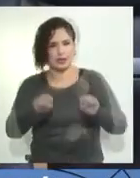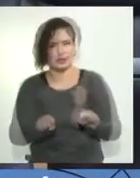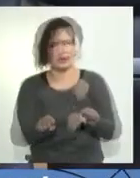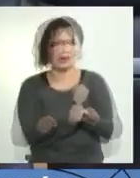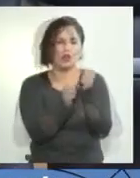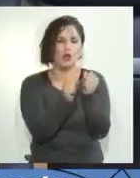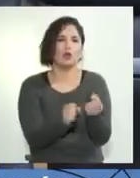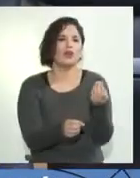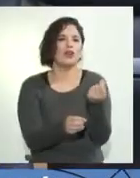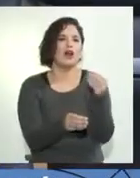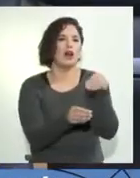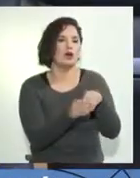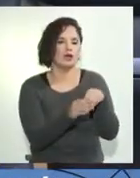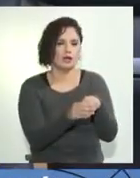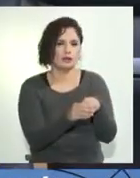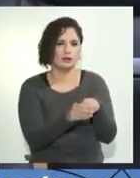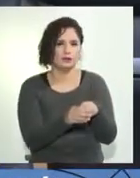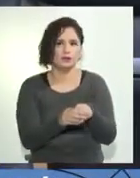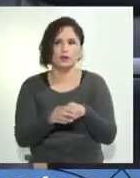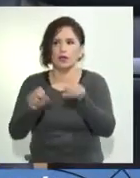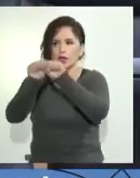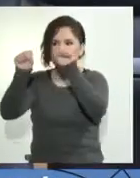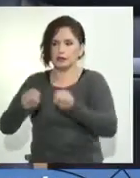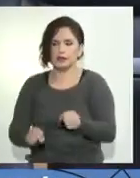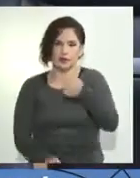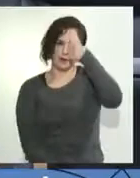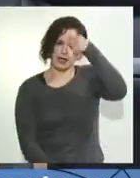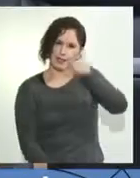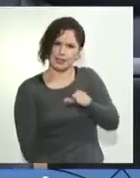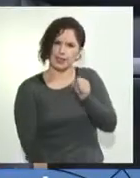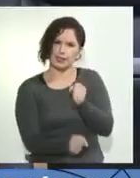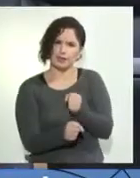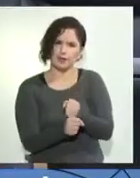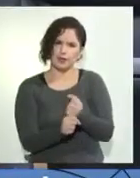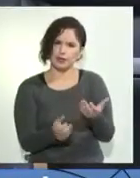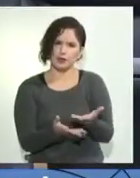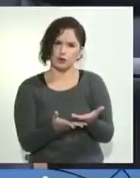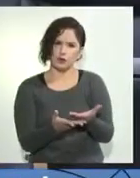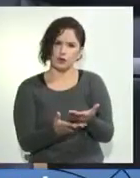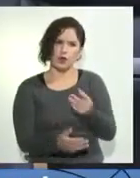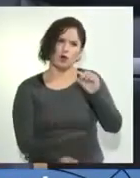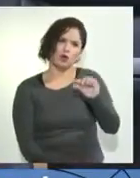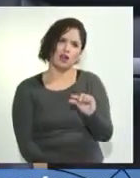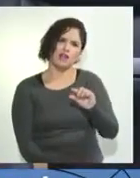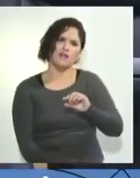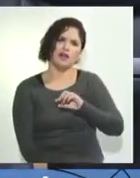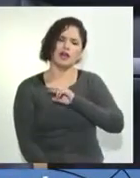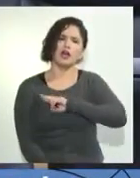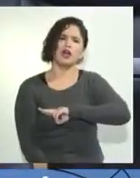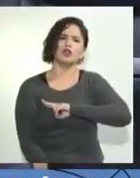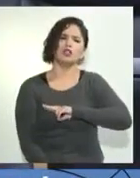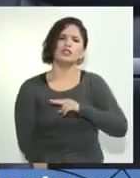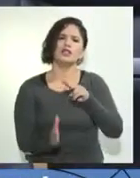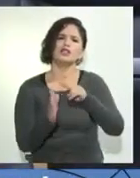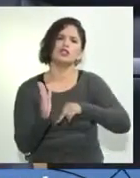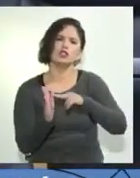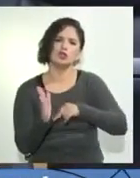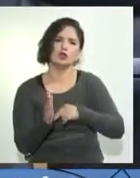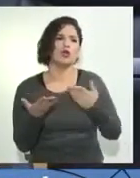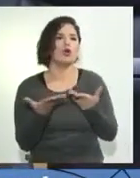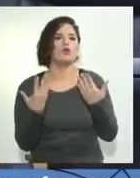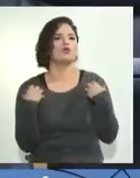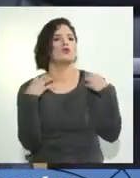engaño. El sistema castiga al trabajador por su baja densidad y cotización, como si fuera su responsabilidad estar